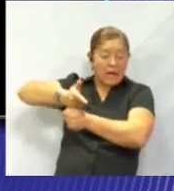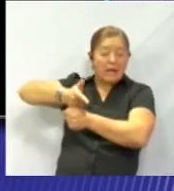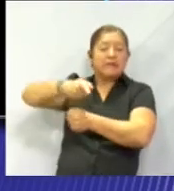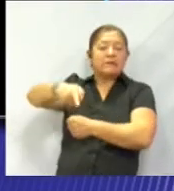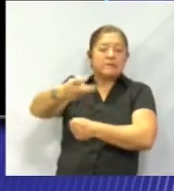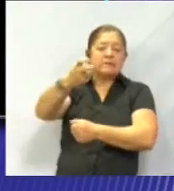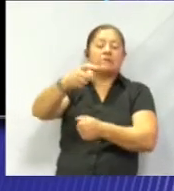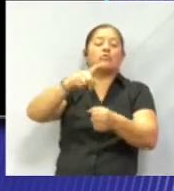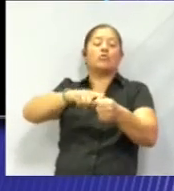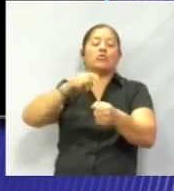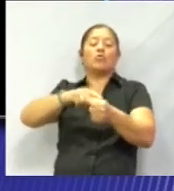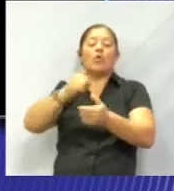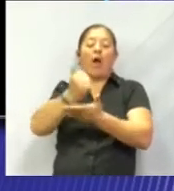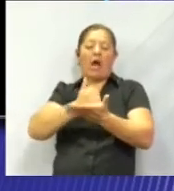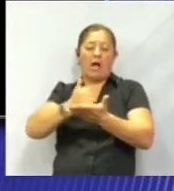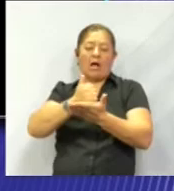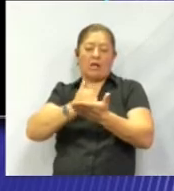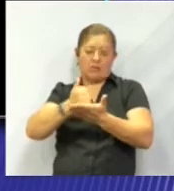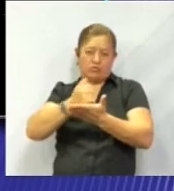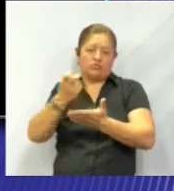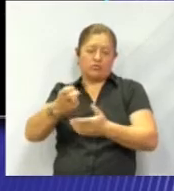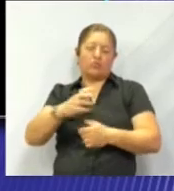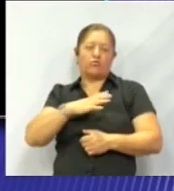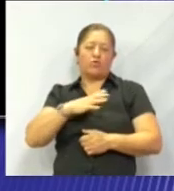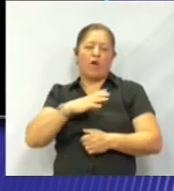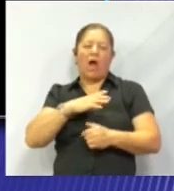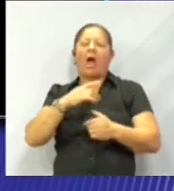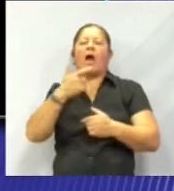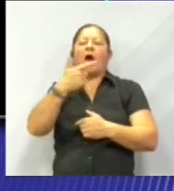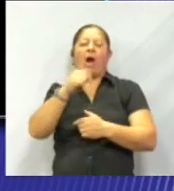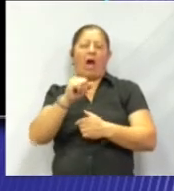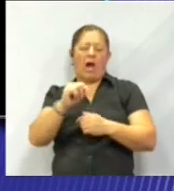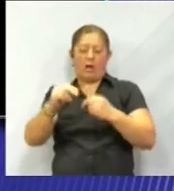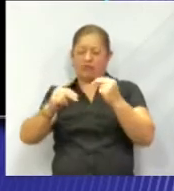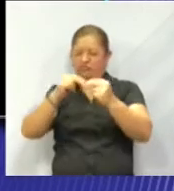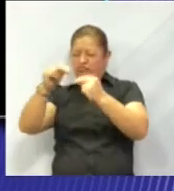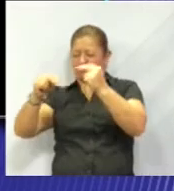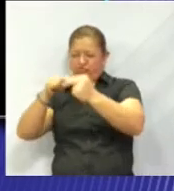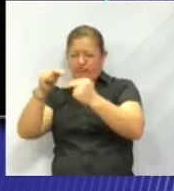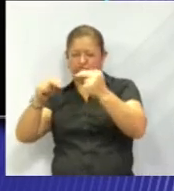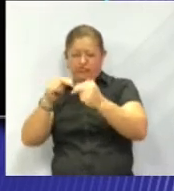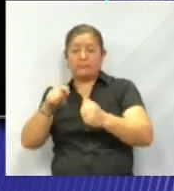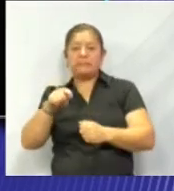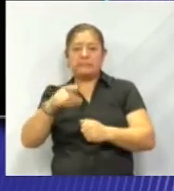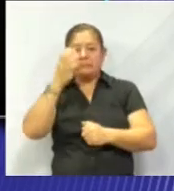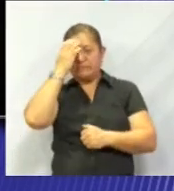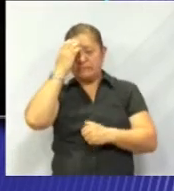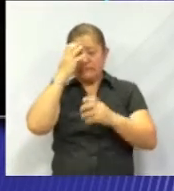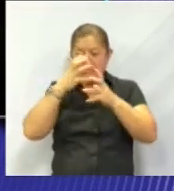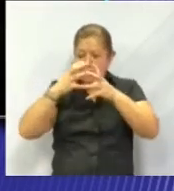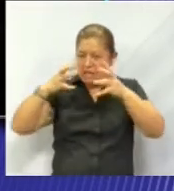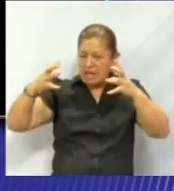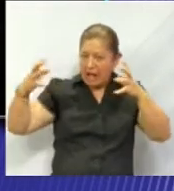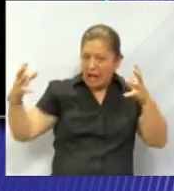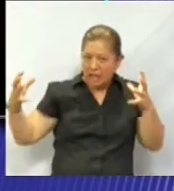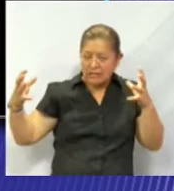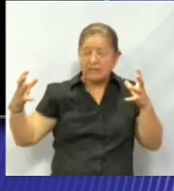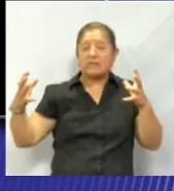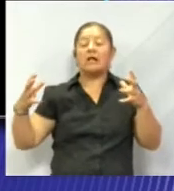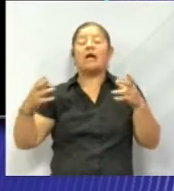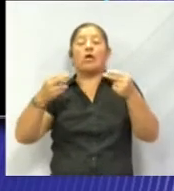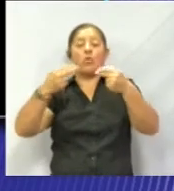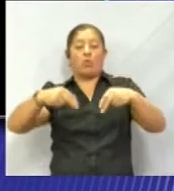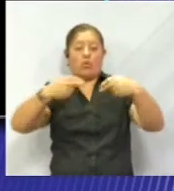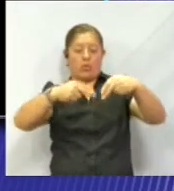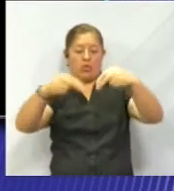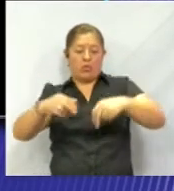ese color azul, precisamente por el metano y recuerda es conocido como el gigante de hielo. ¿Cómo ves? Pues mira,